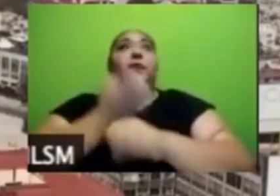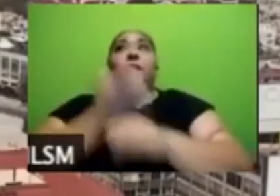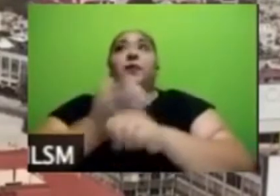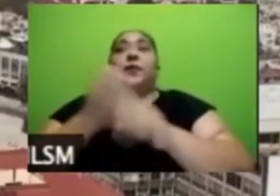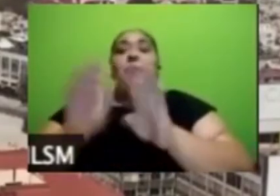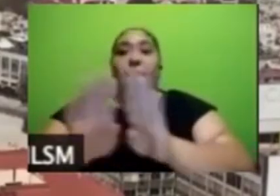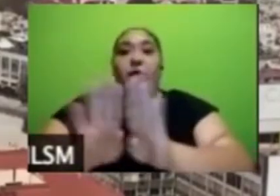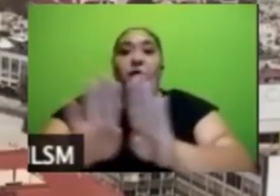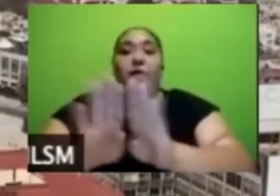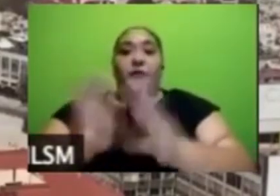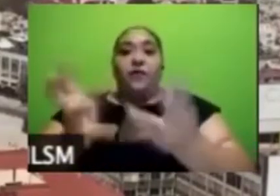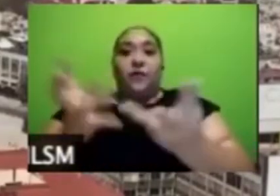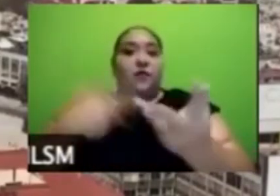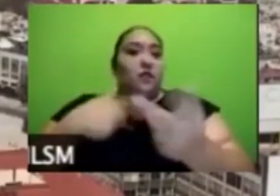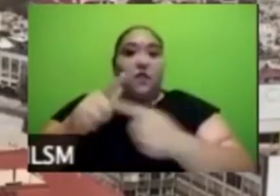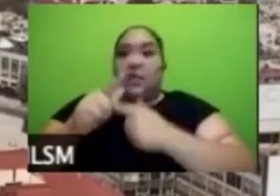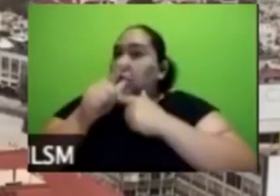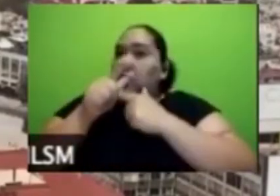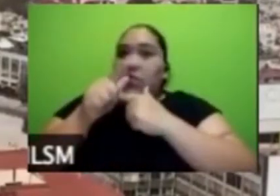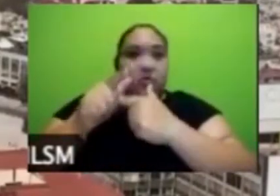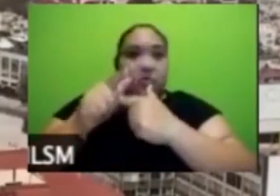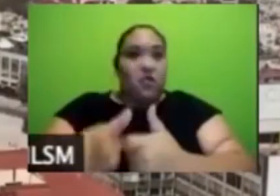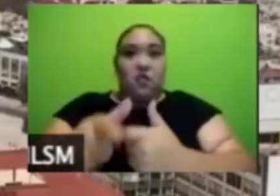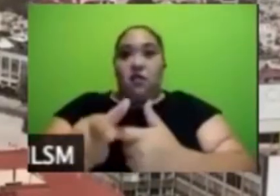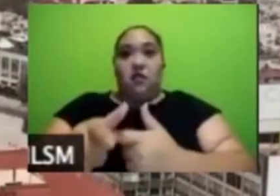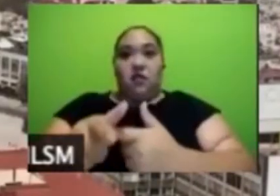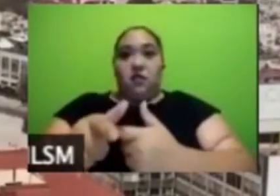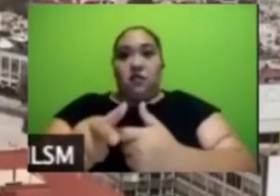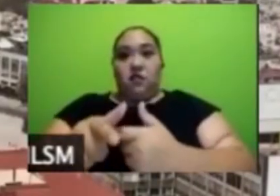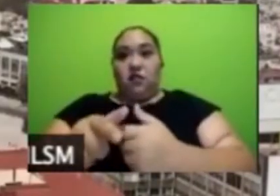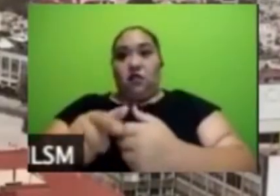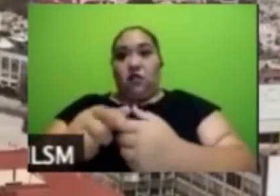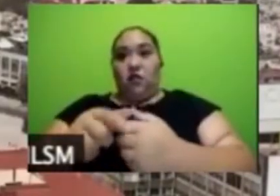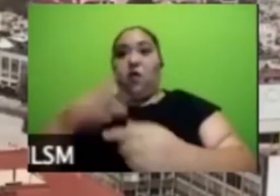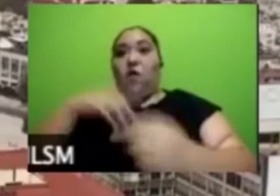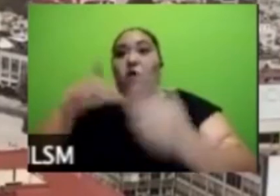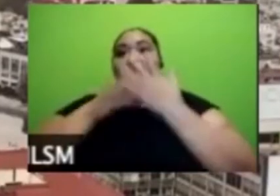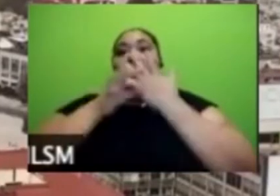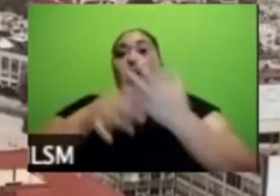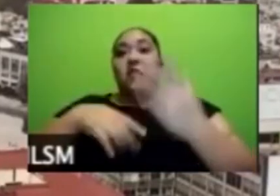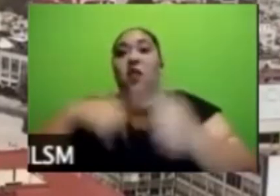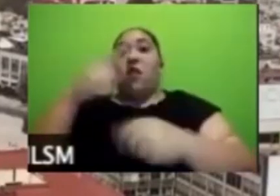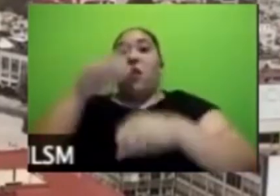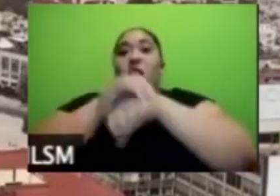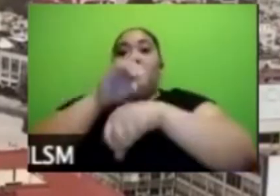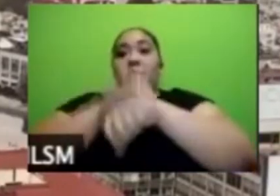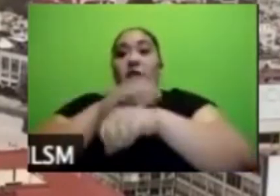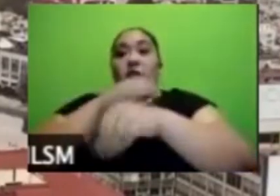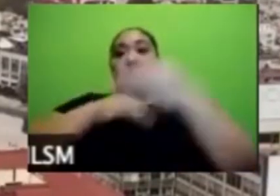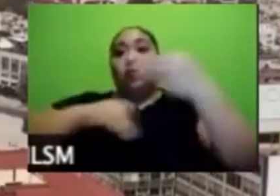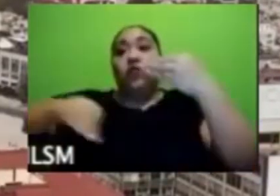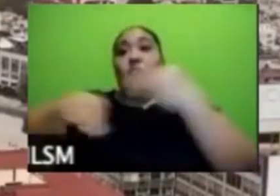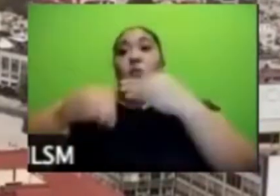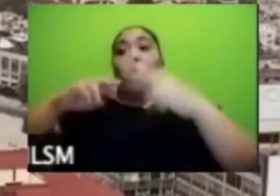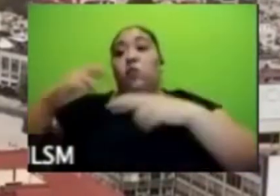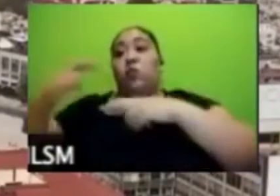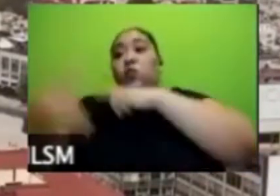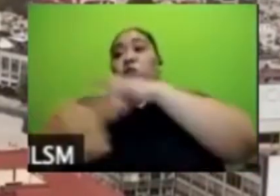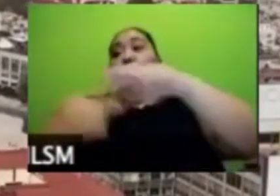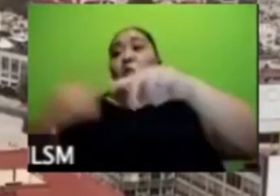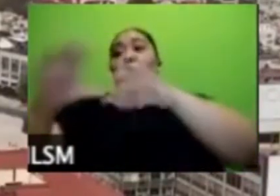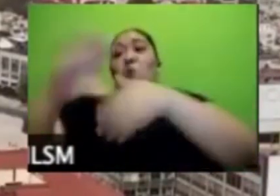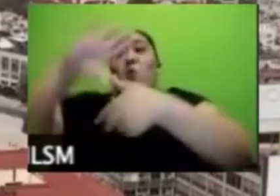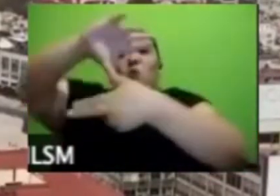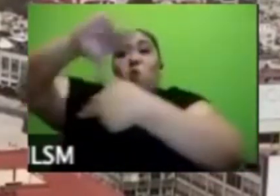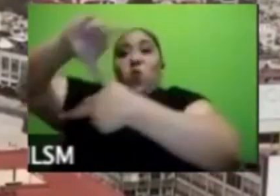hoy me hacía un amigo don Pepe no sé que me hacía el símil de que esto como los tornados en Estados Unidos que la gente se encerraba